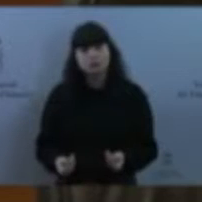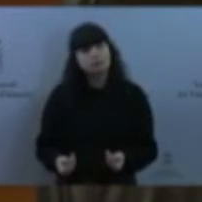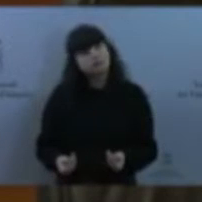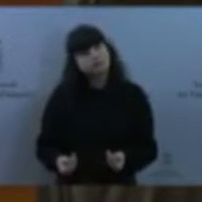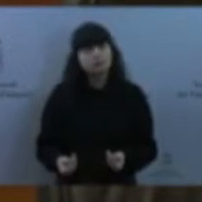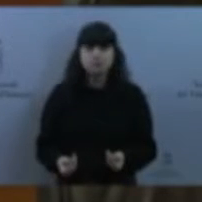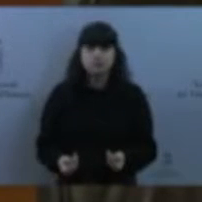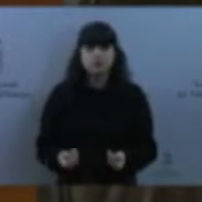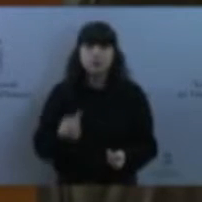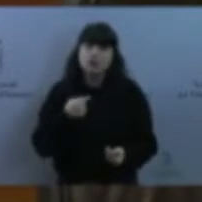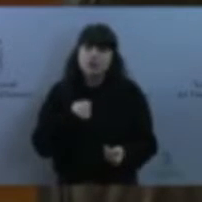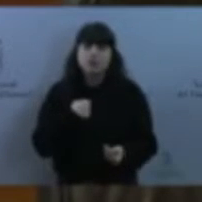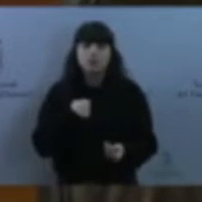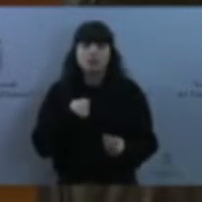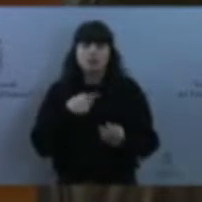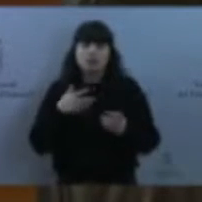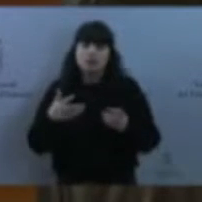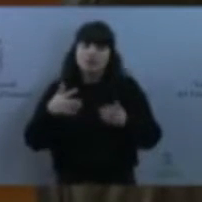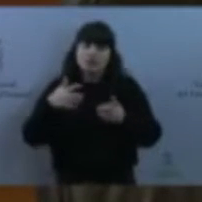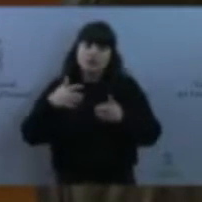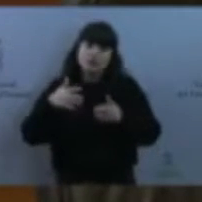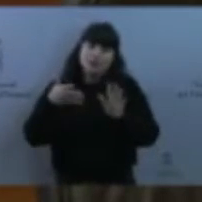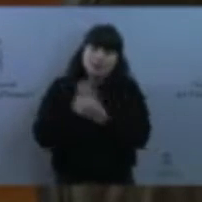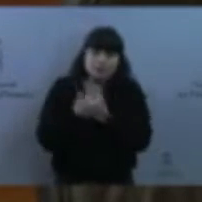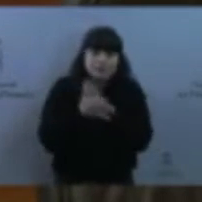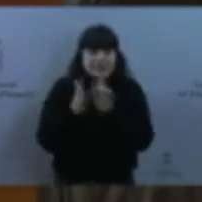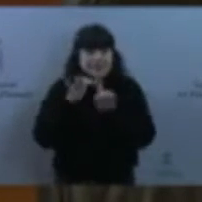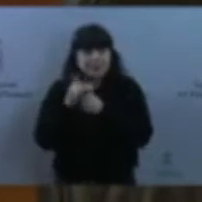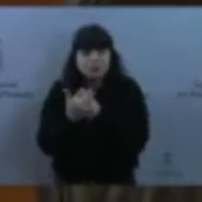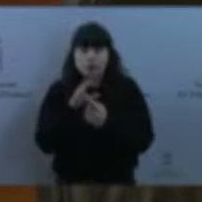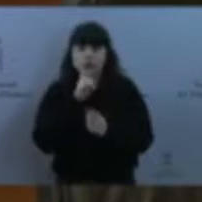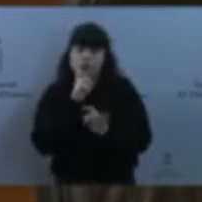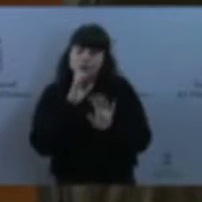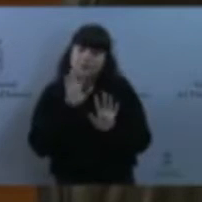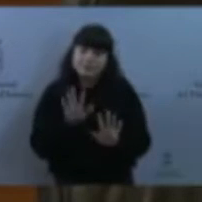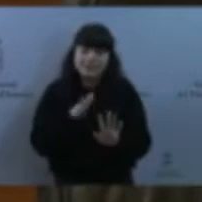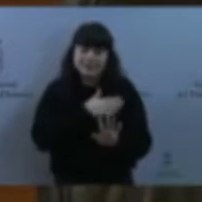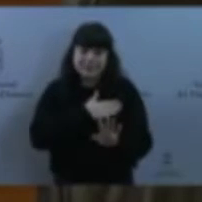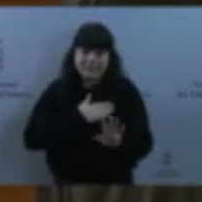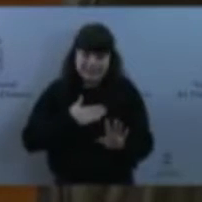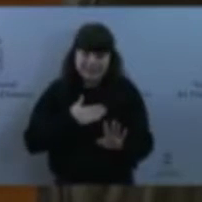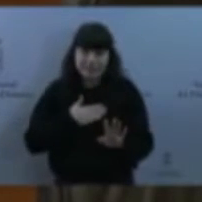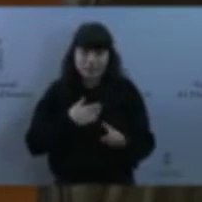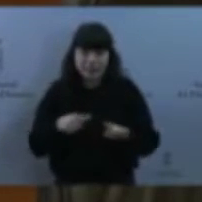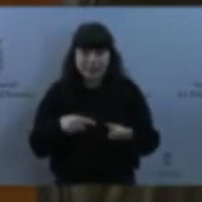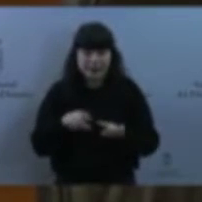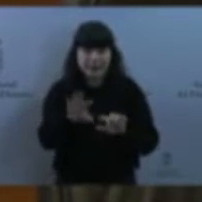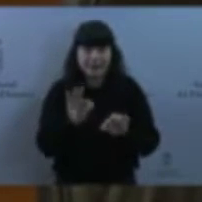y espero poder tomar una decisión contando también con otras opiniones, entre otras la suya.